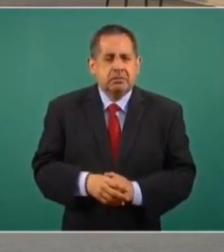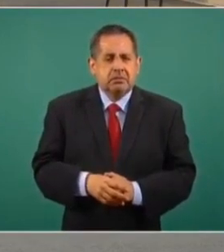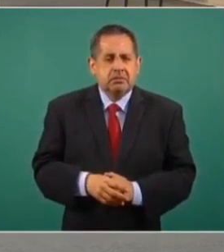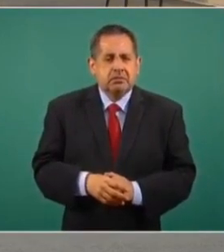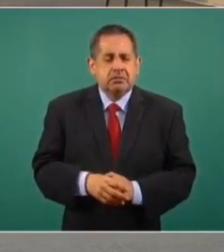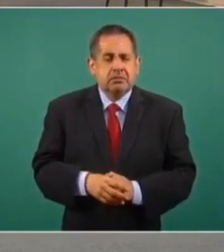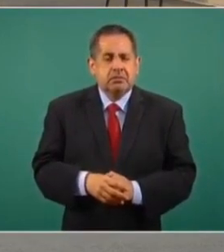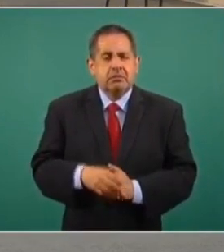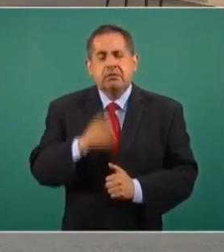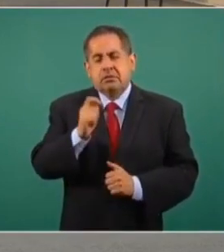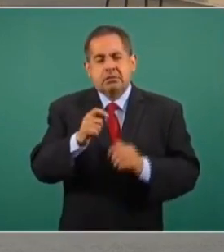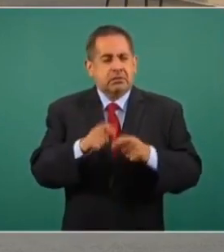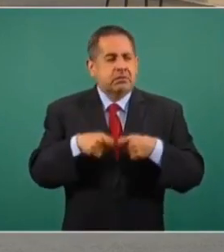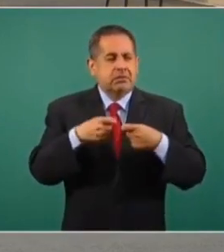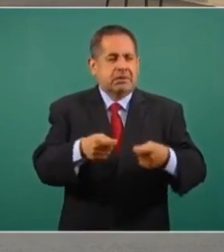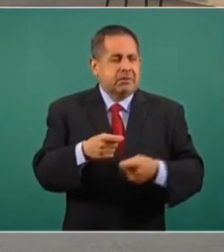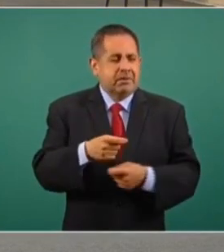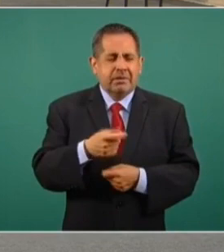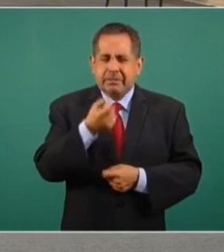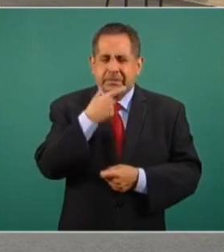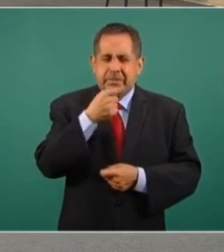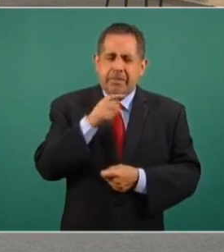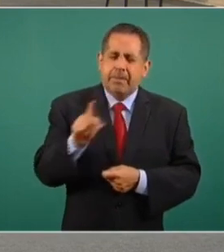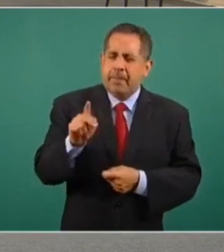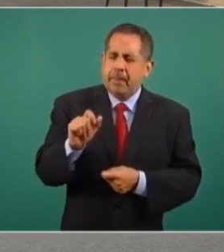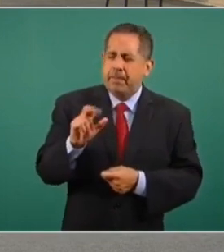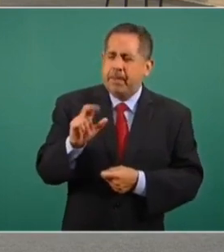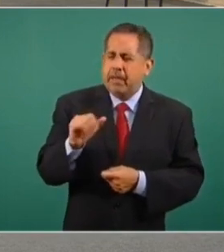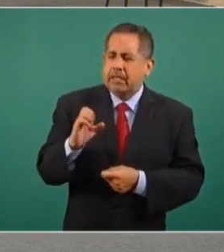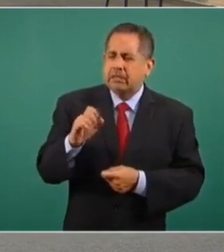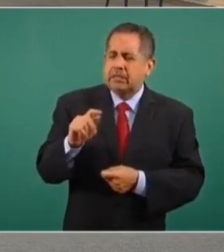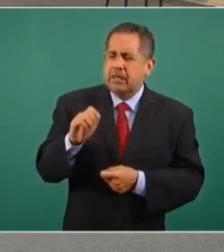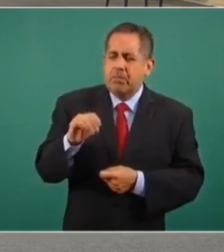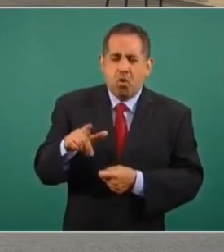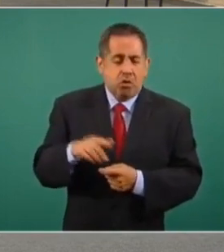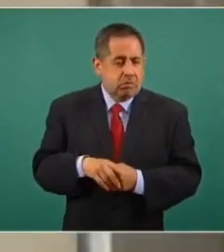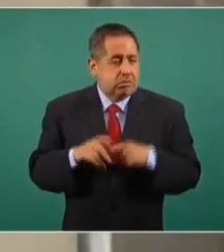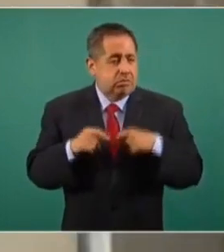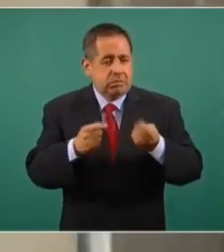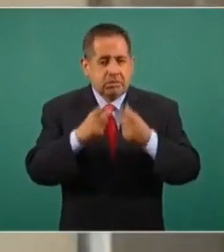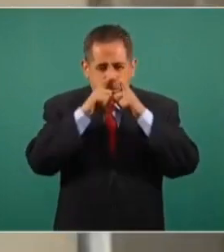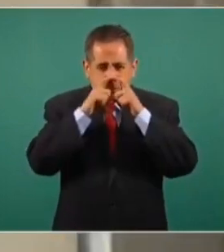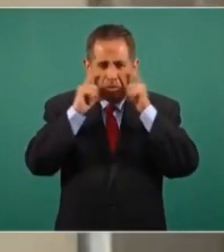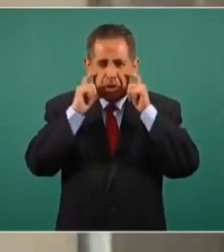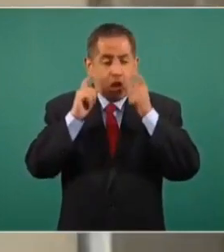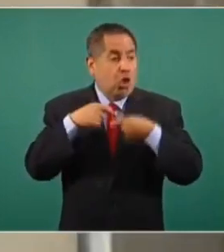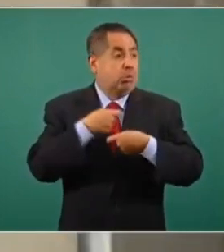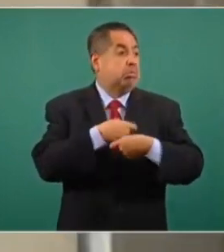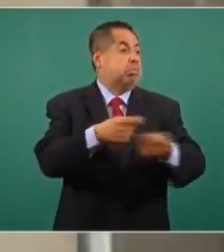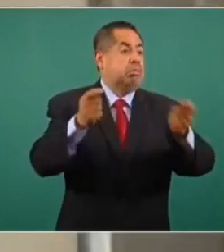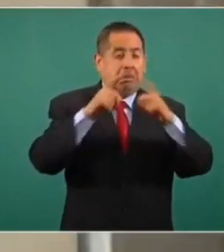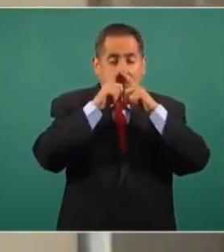Les estaban dando paracetamol, llegaron a ponerles cubrebocas a todos,